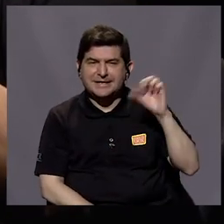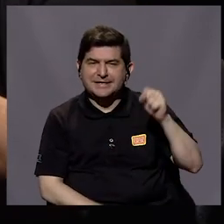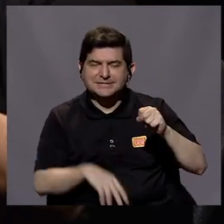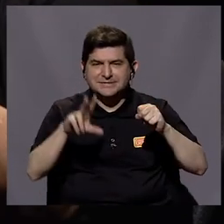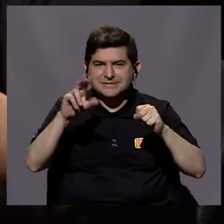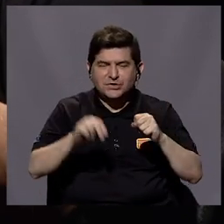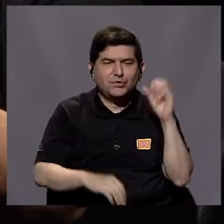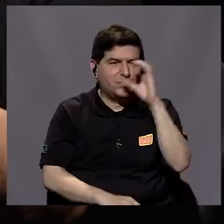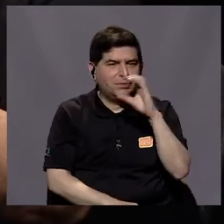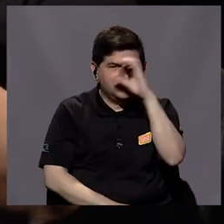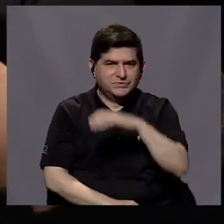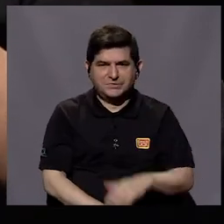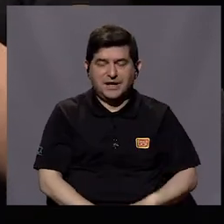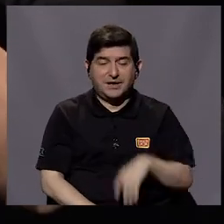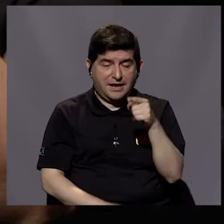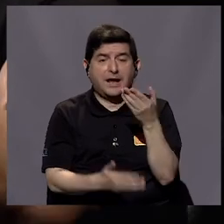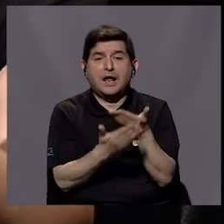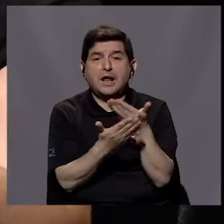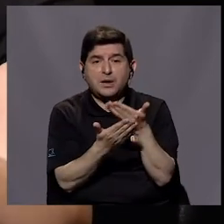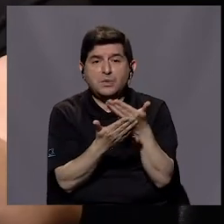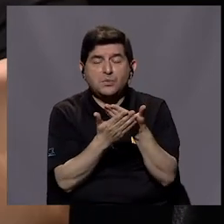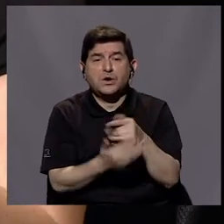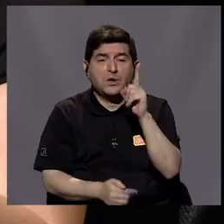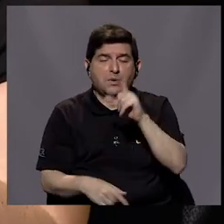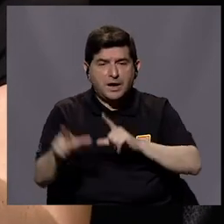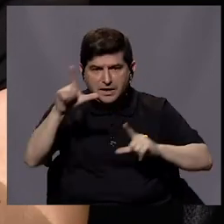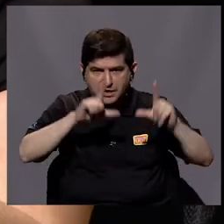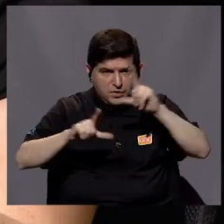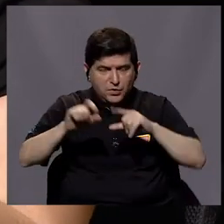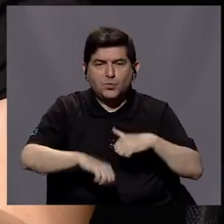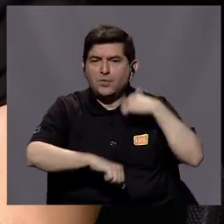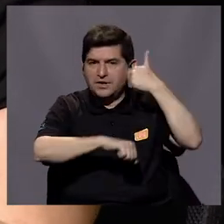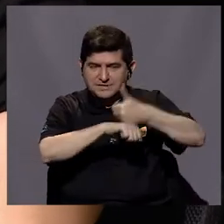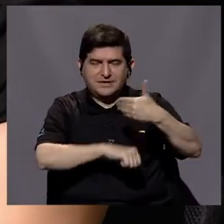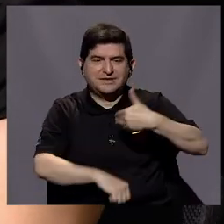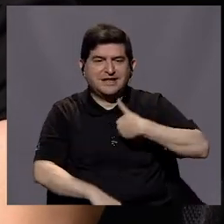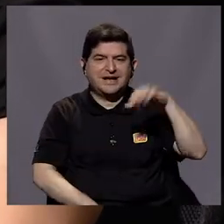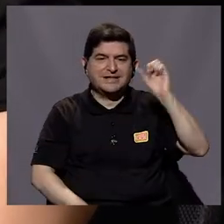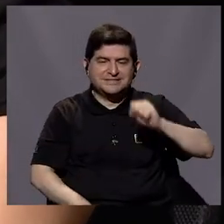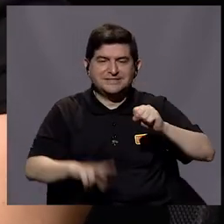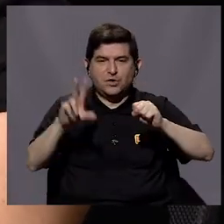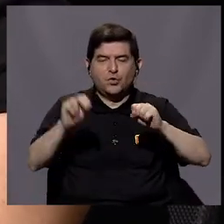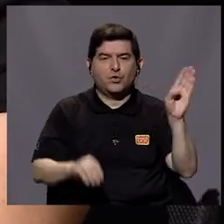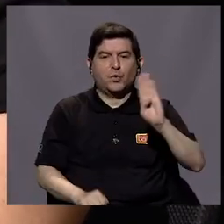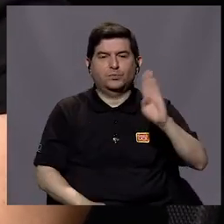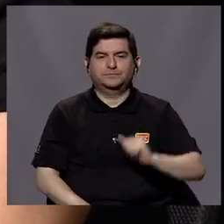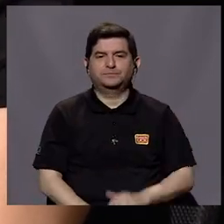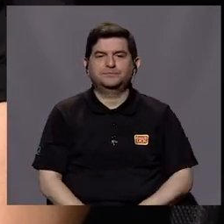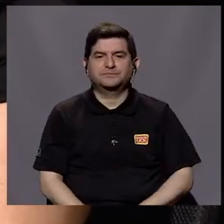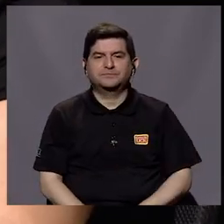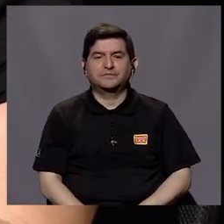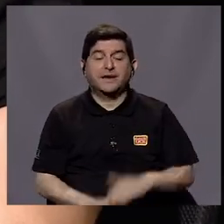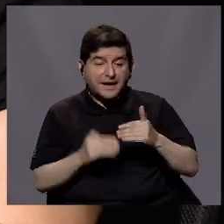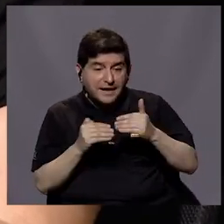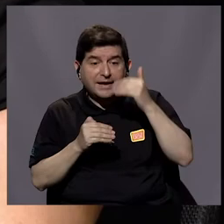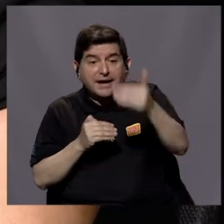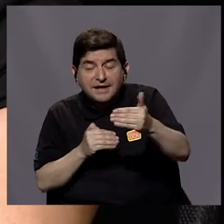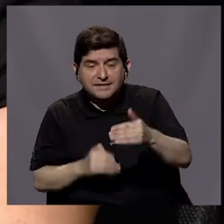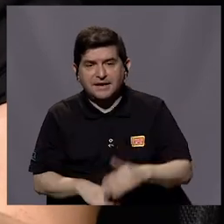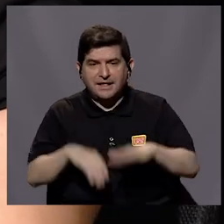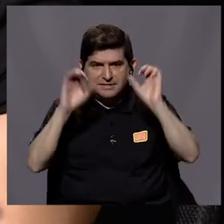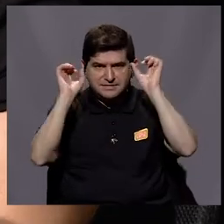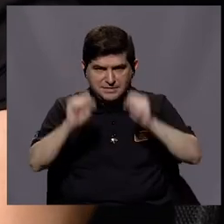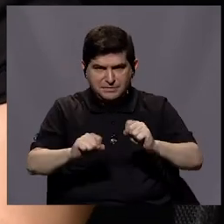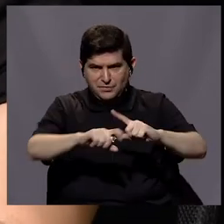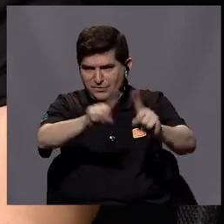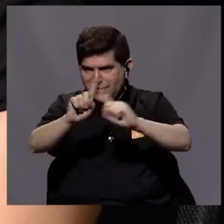tiene o no tiene el licobacter pylori es decir que se haga una prueba en un laboratorio clínico para determinar si tiene o no tiene la bacteria porque a partir de ahí